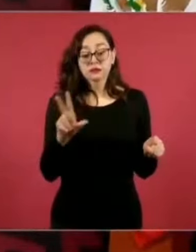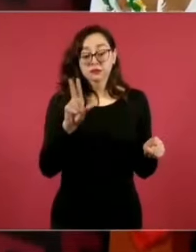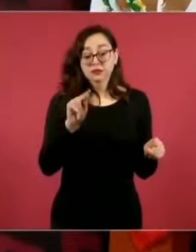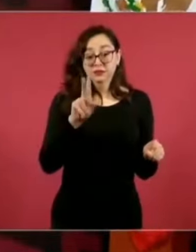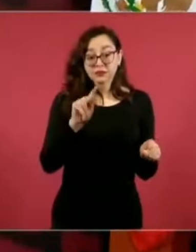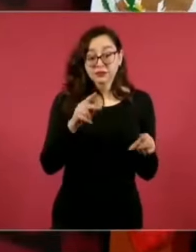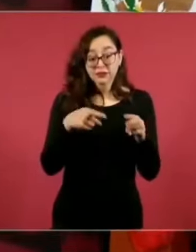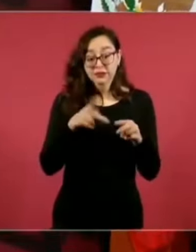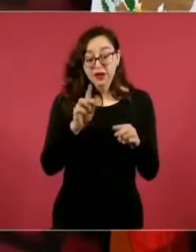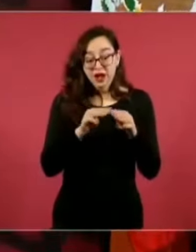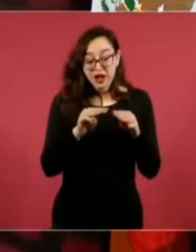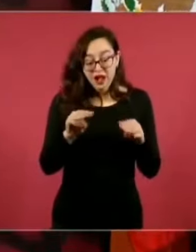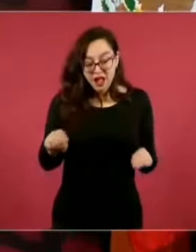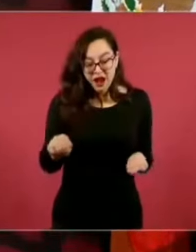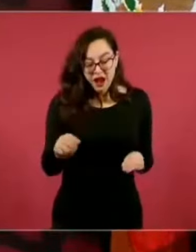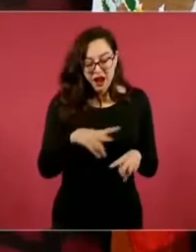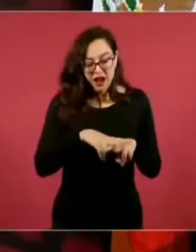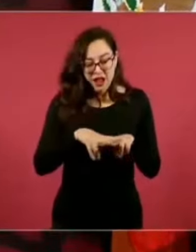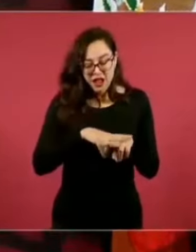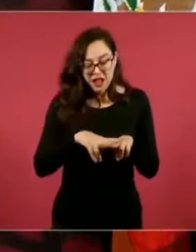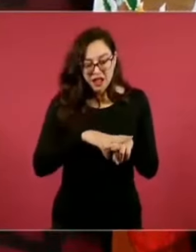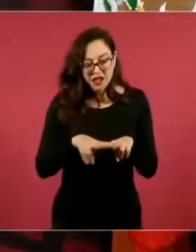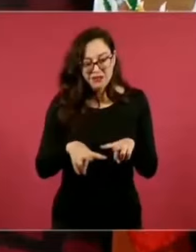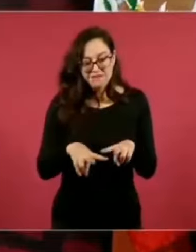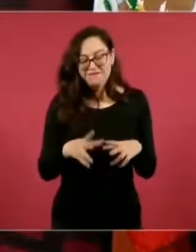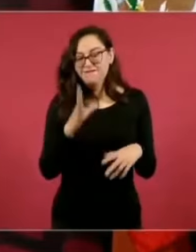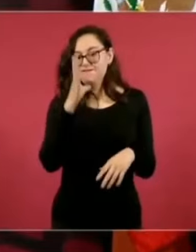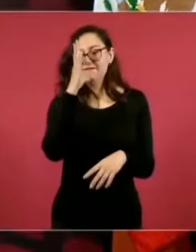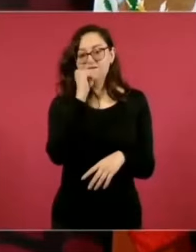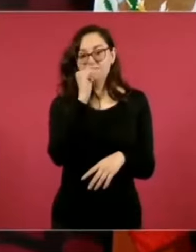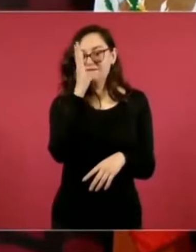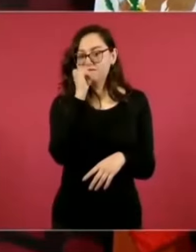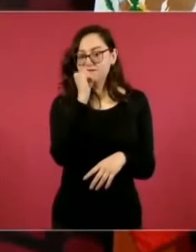segundos pisos.